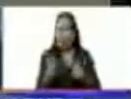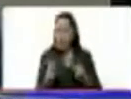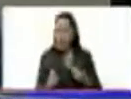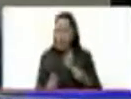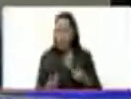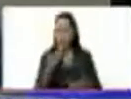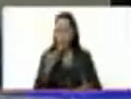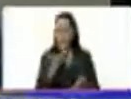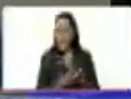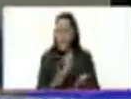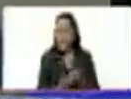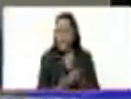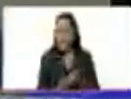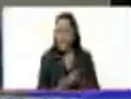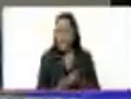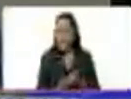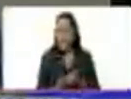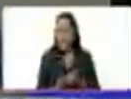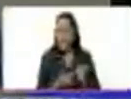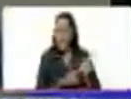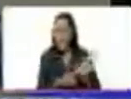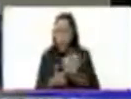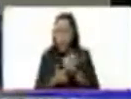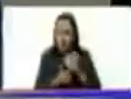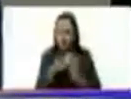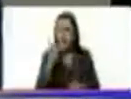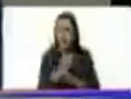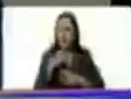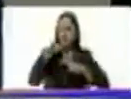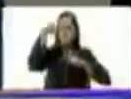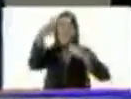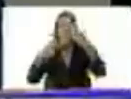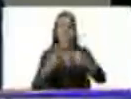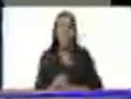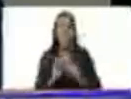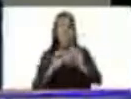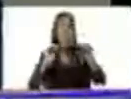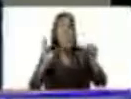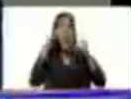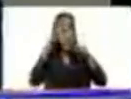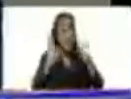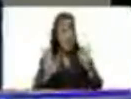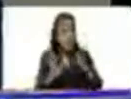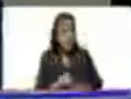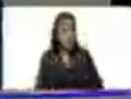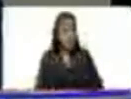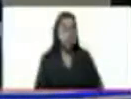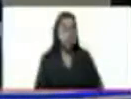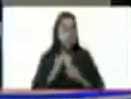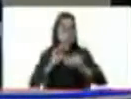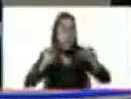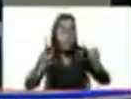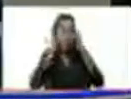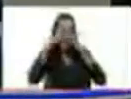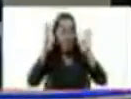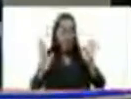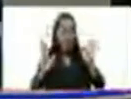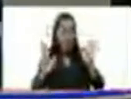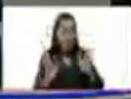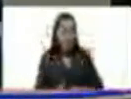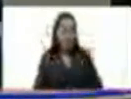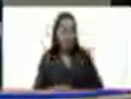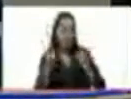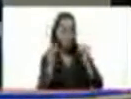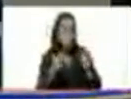que se ven en el análisis mundial y hay que alzar la voz y llamar la atención y tocar la campana. ¡Alerta! Que no